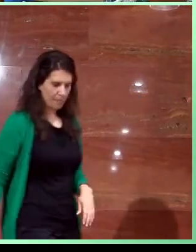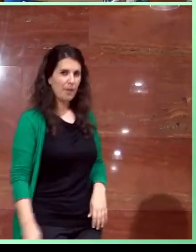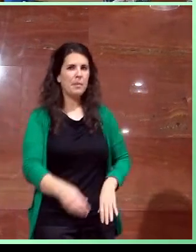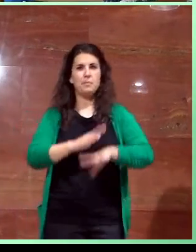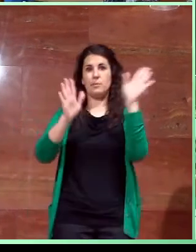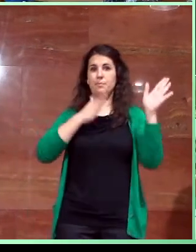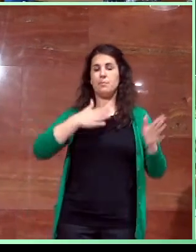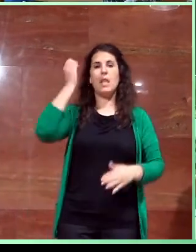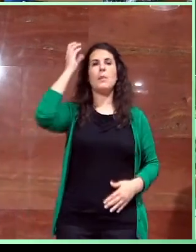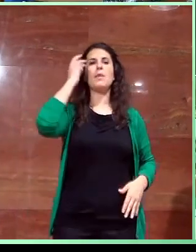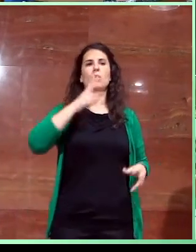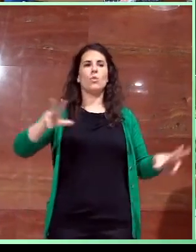intervención y a continuación